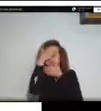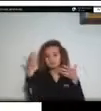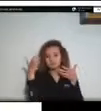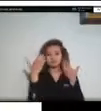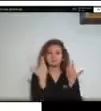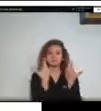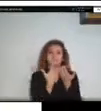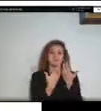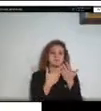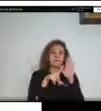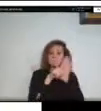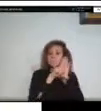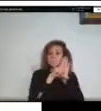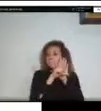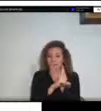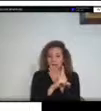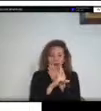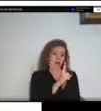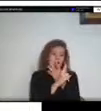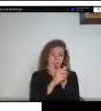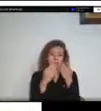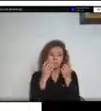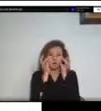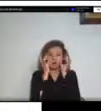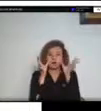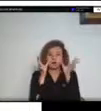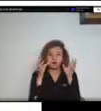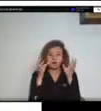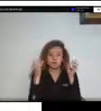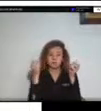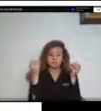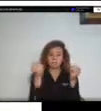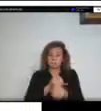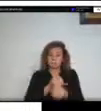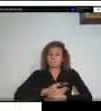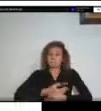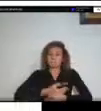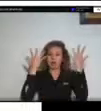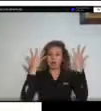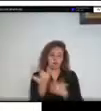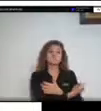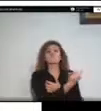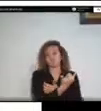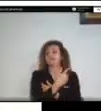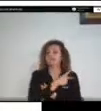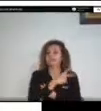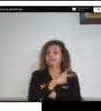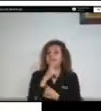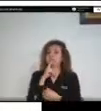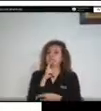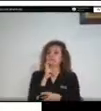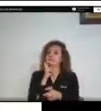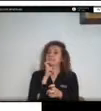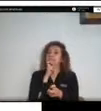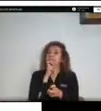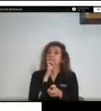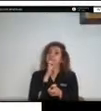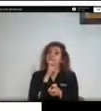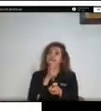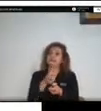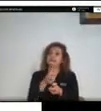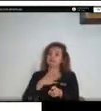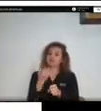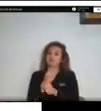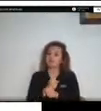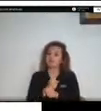atentados terroristas entonces pues esto es una situación que hace más compleja nuestra operación porque sí o sí necesitamos